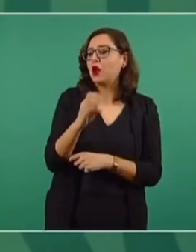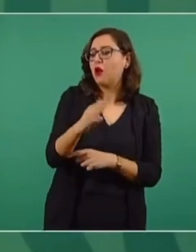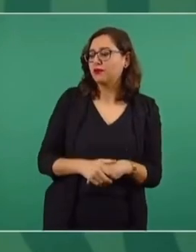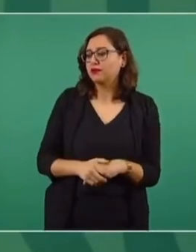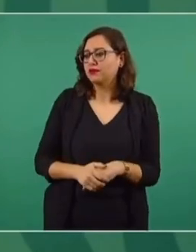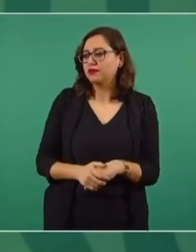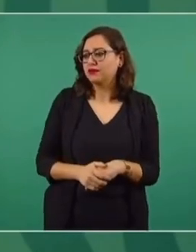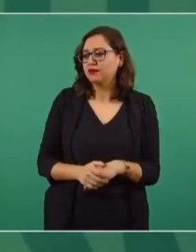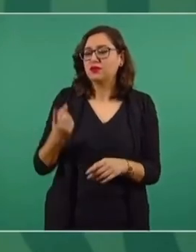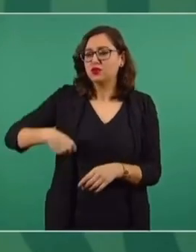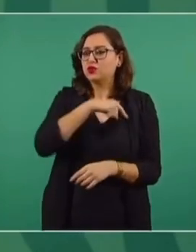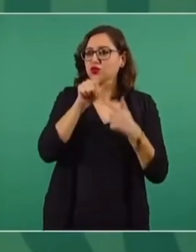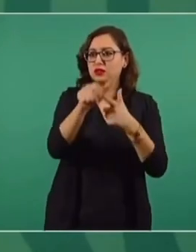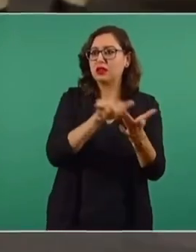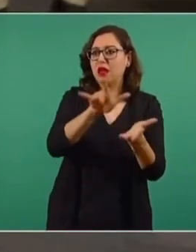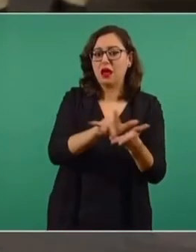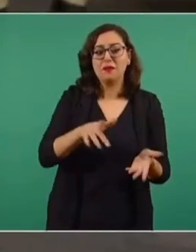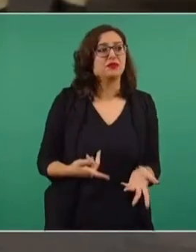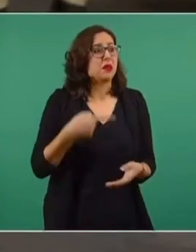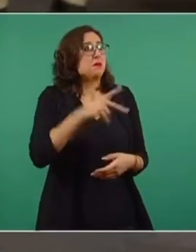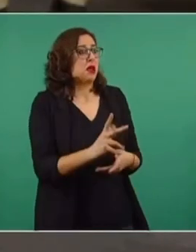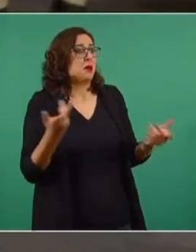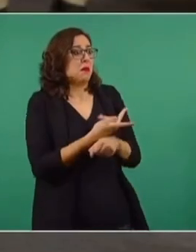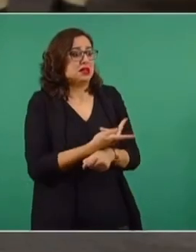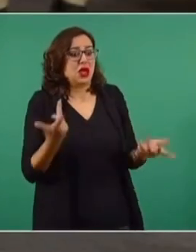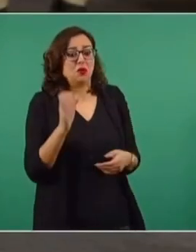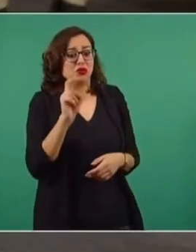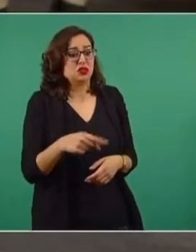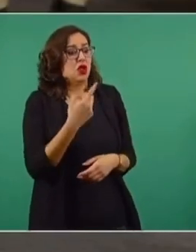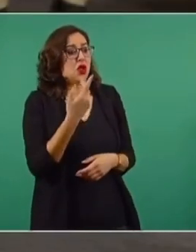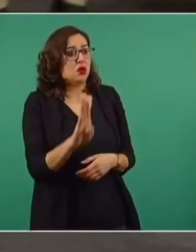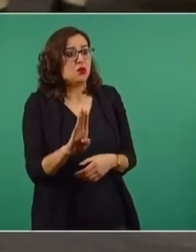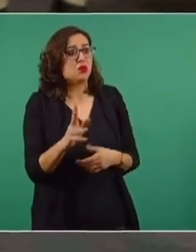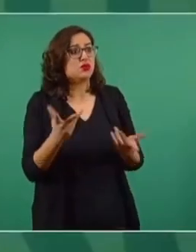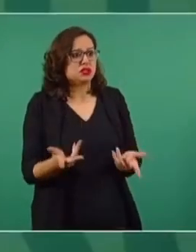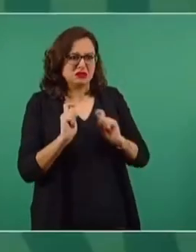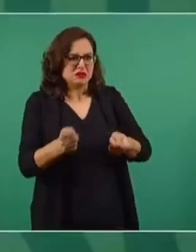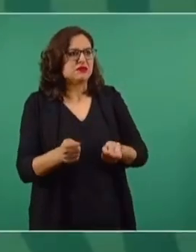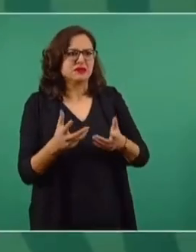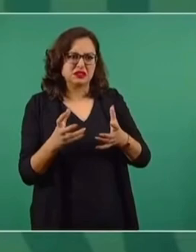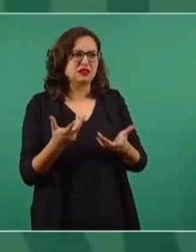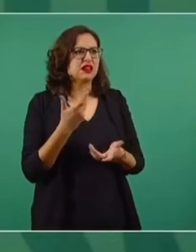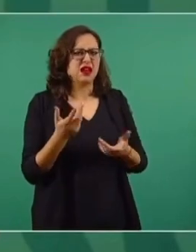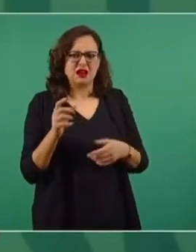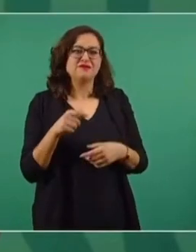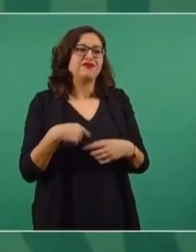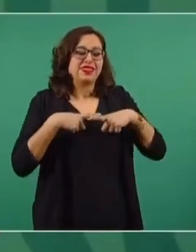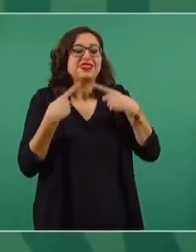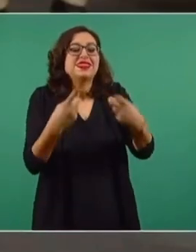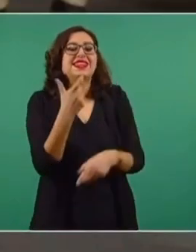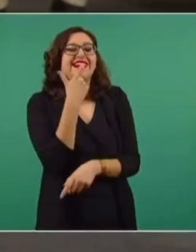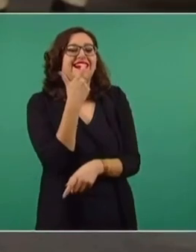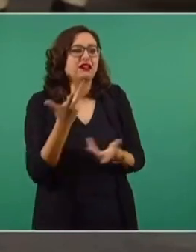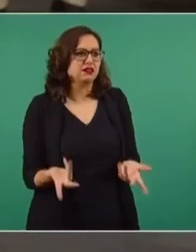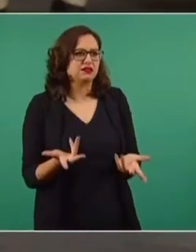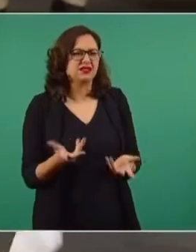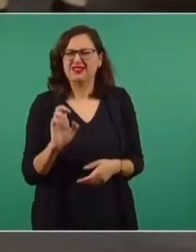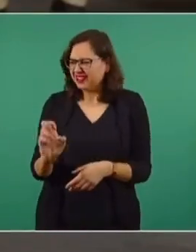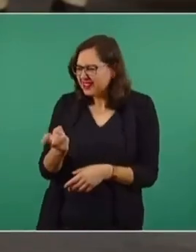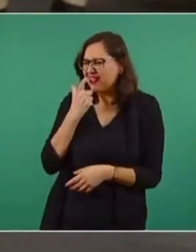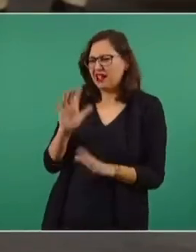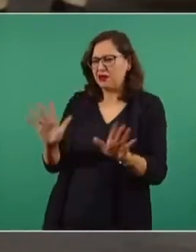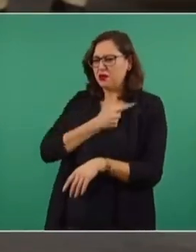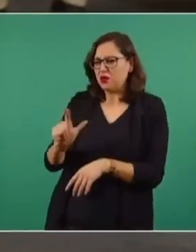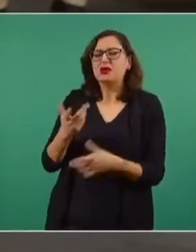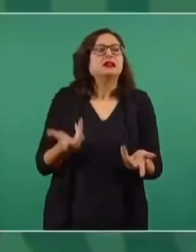seguir apoyando. Pero entonces dele dientes a la Comisión Nacional de Búsqueda y al subsecretario Alejandro Encinas. No, ya ni me gusta la expresión, darle dientes. O eso. Herramientas, presidente, para que